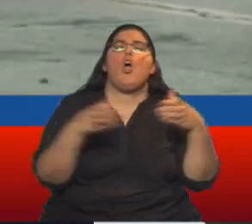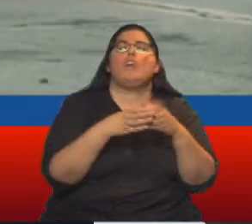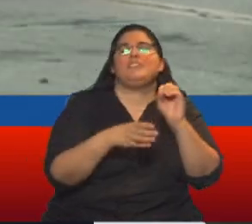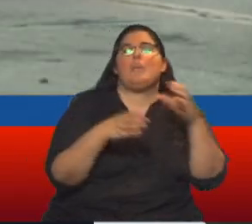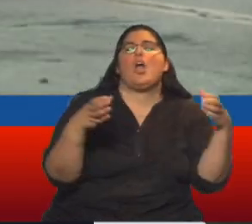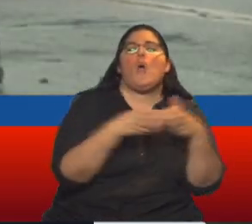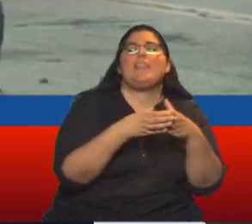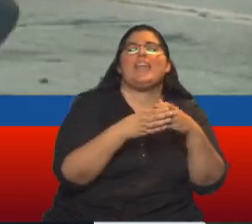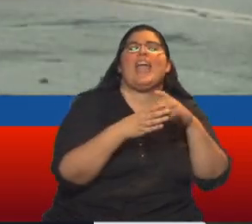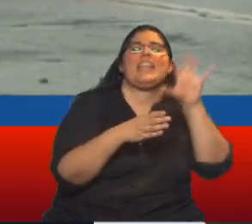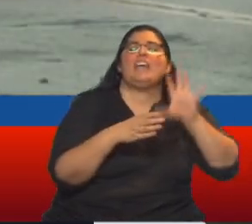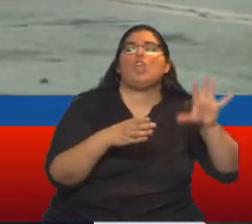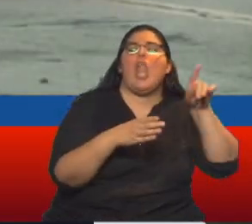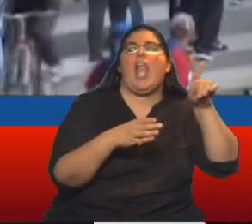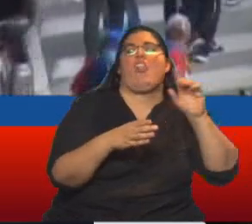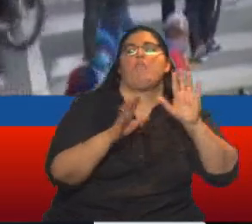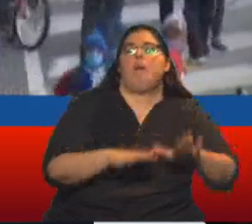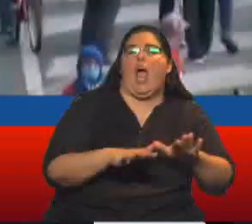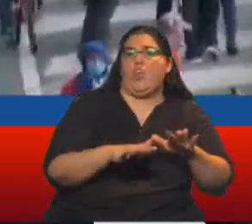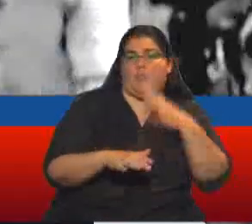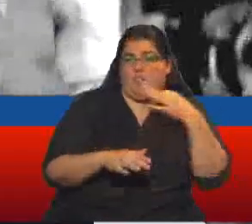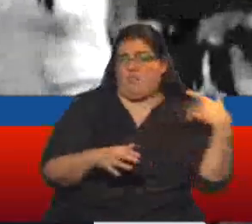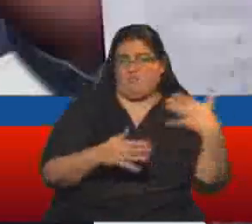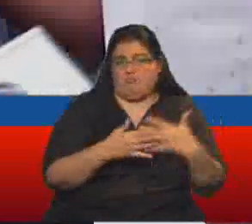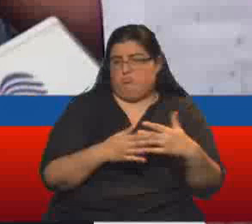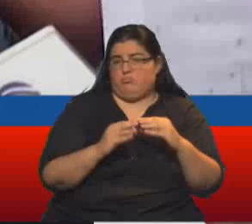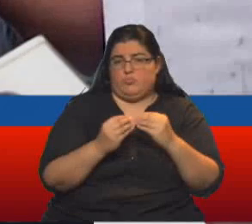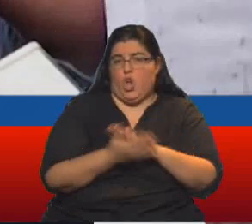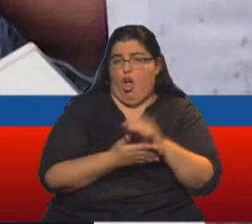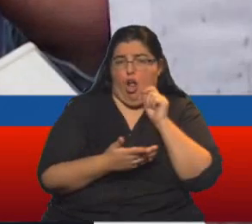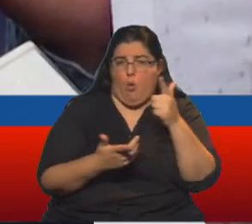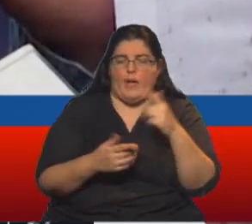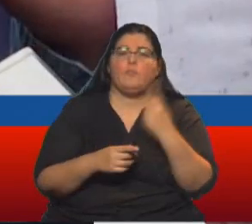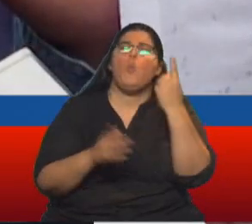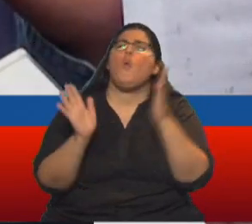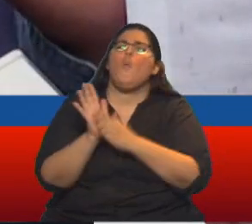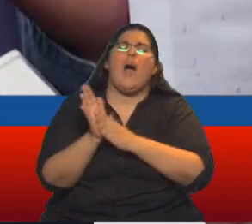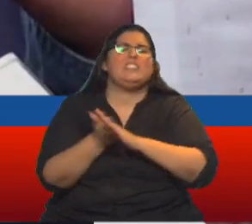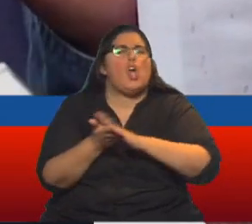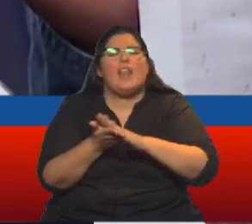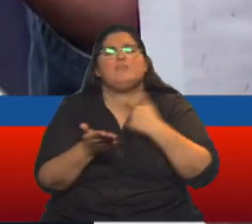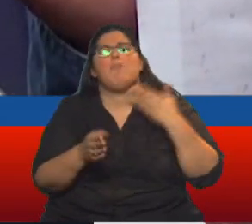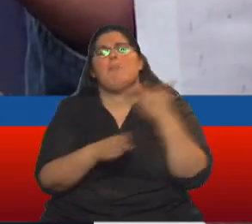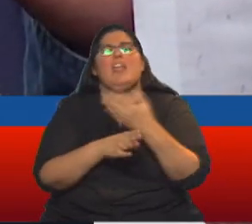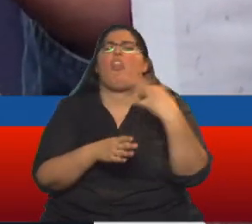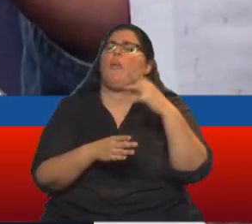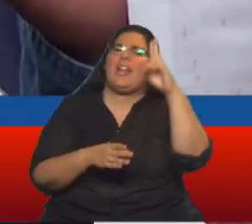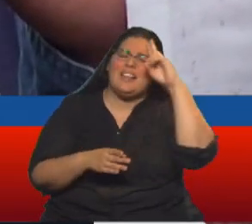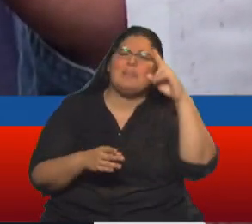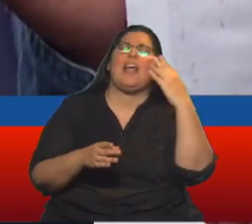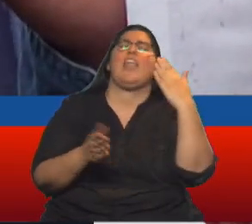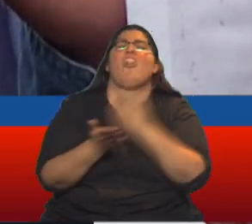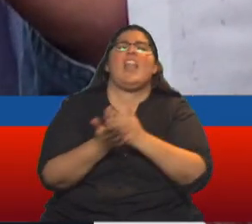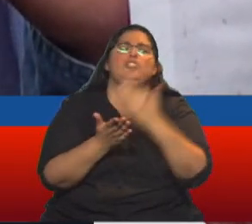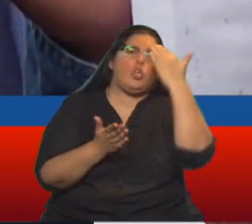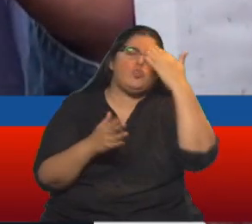Paro pero hasta el momento no se ha logrado ningún acuerdo. Una de las básicas garantías que pedimos fue que se respetara el derecho constitucional a la